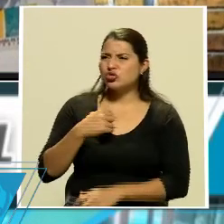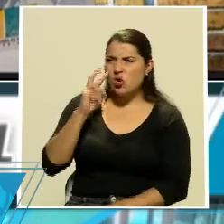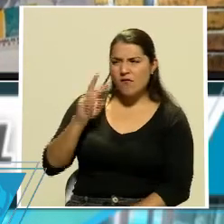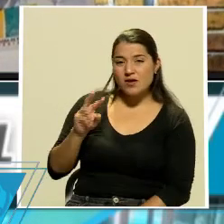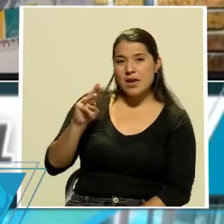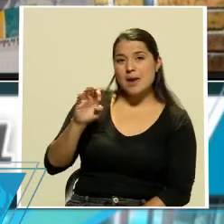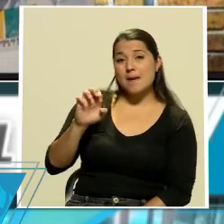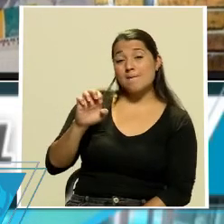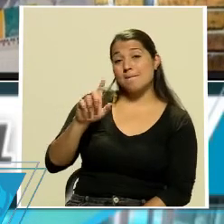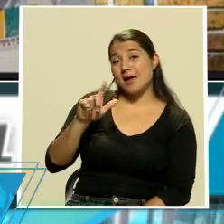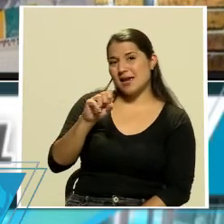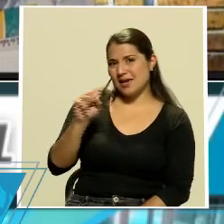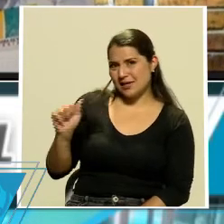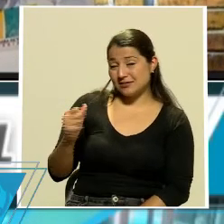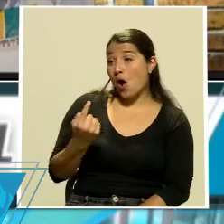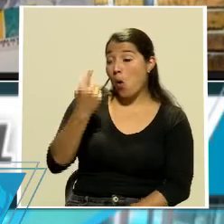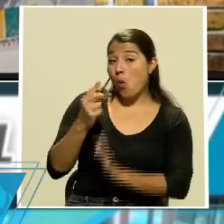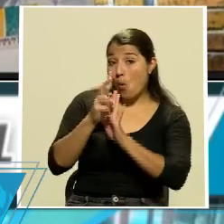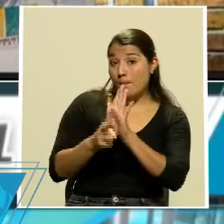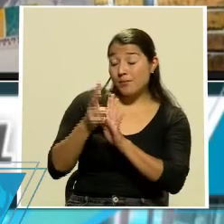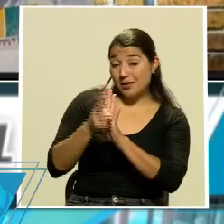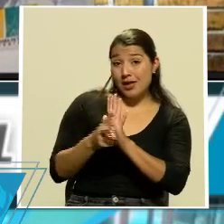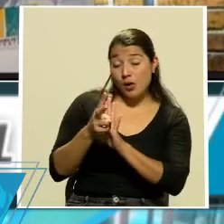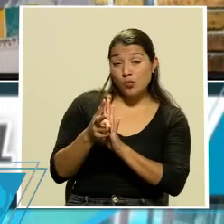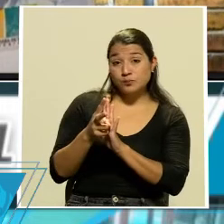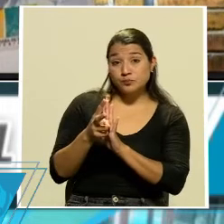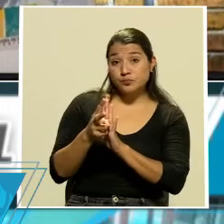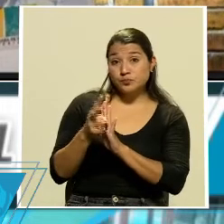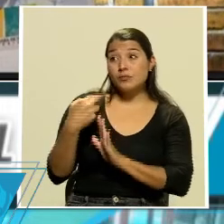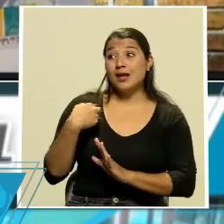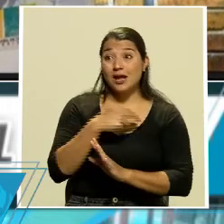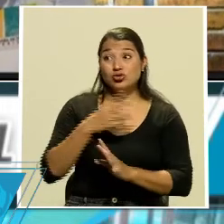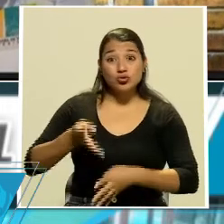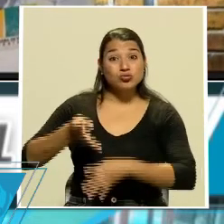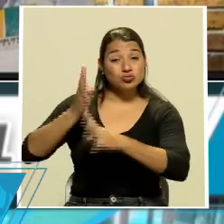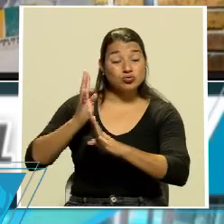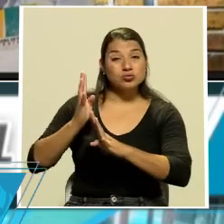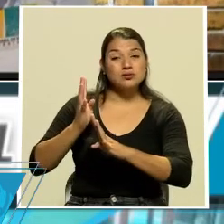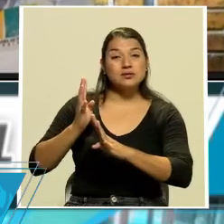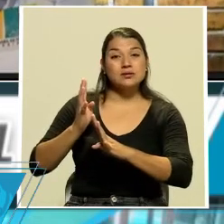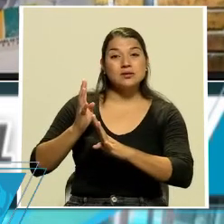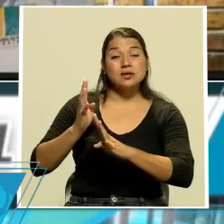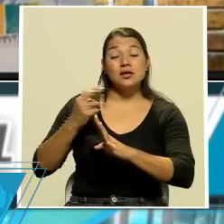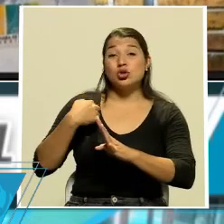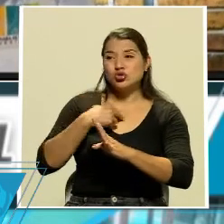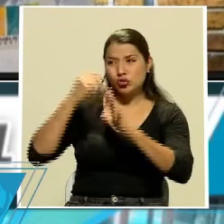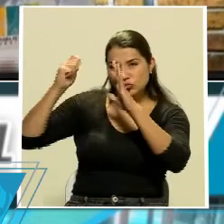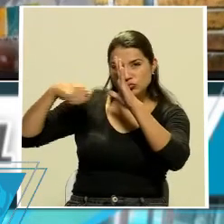videos que dentro de la estrategia de marketing que estamos llevando a cabo, grabamos